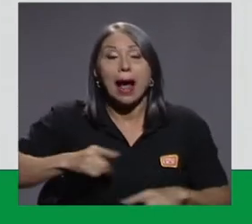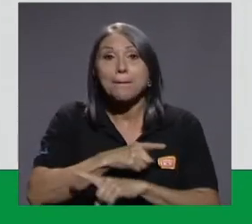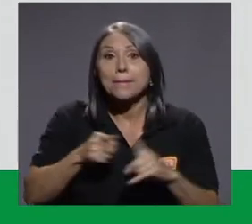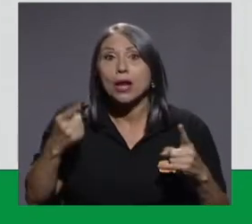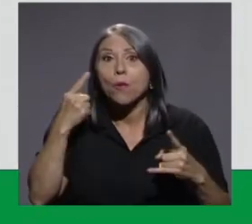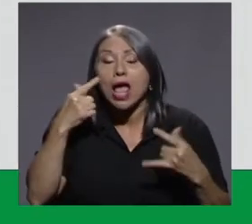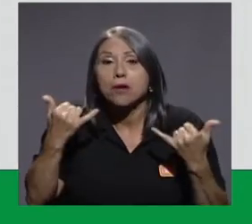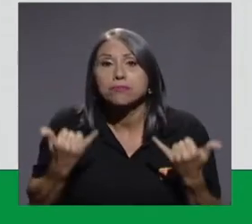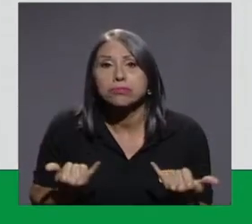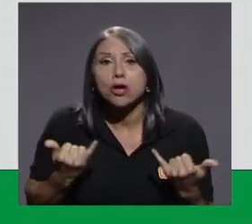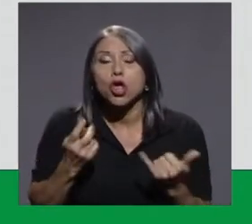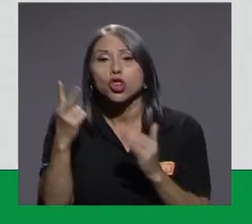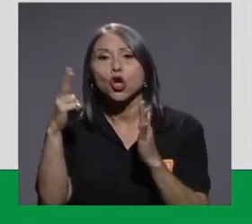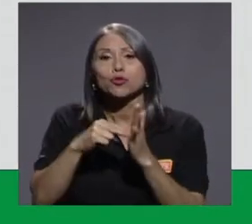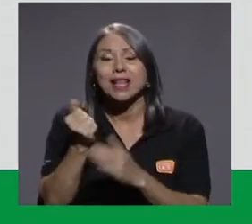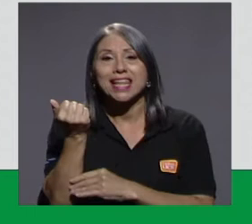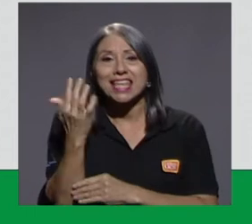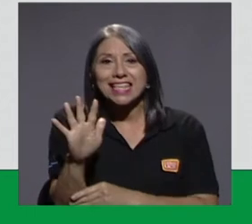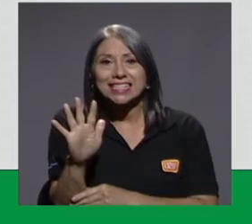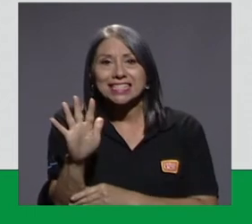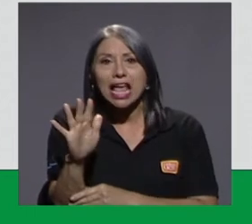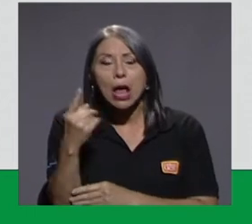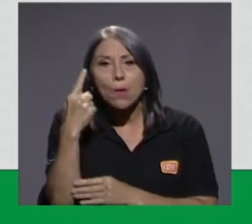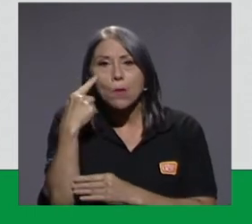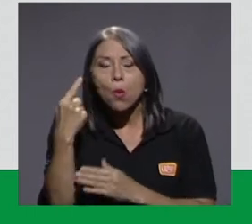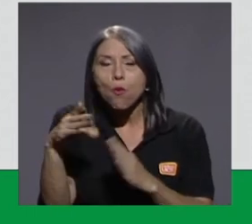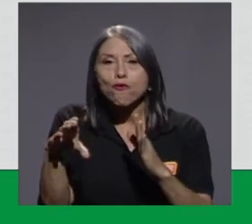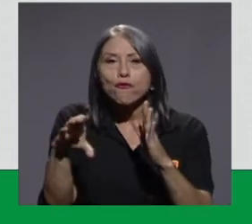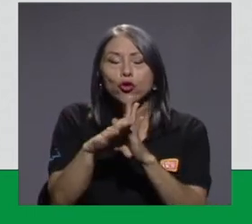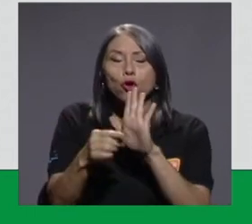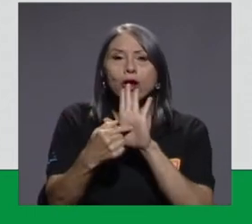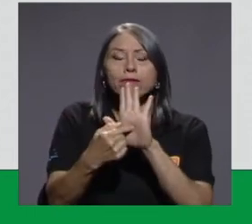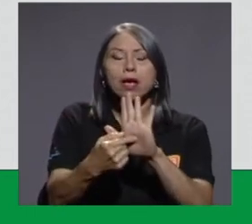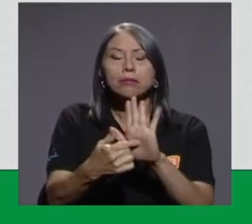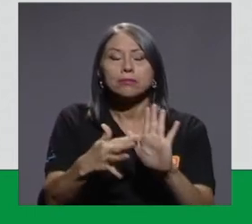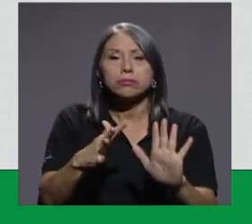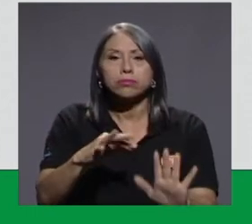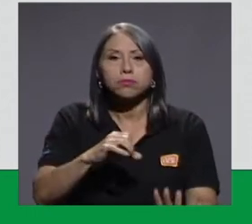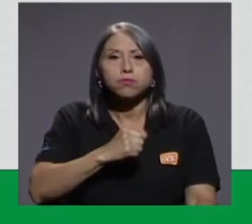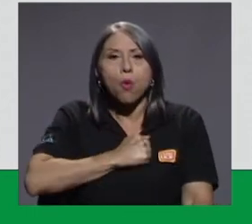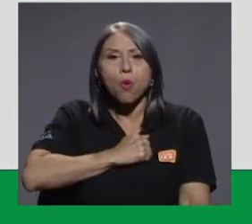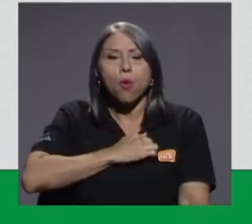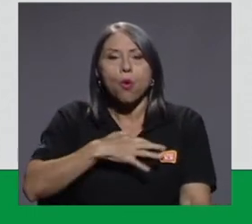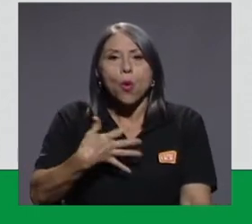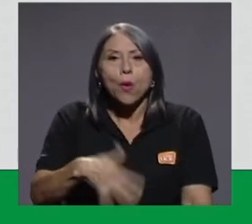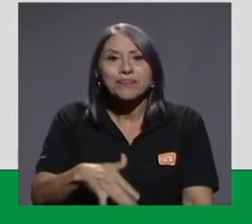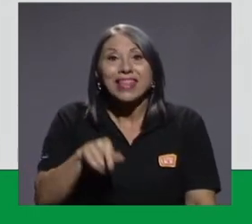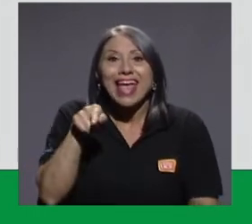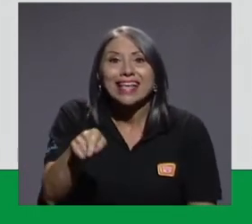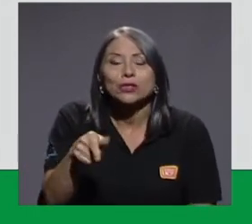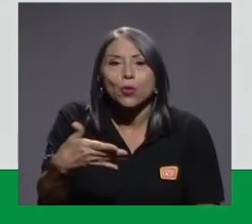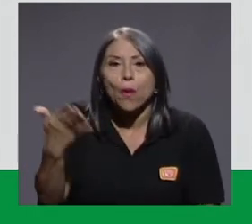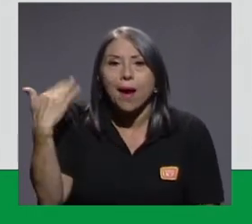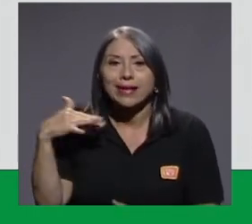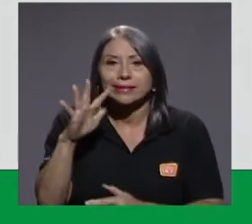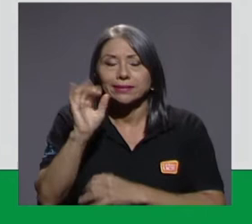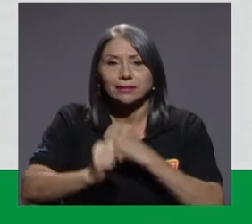al 2015 que tenemos una fotografía que realmente nos impacta. Y eso hace cinco años atrás.